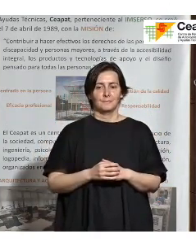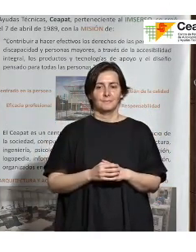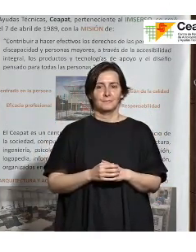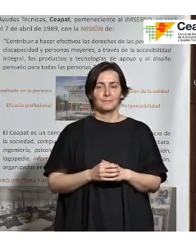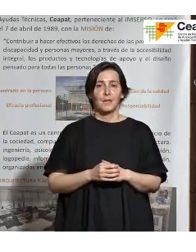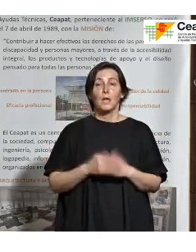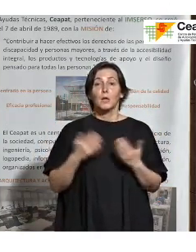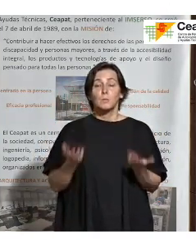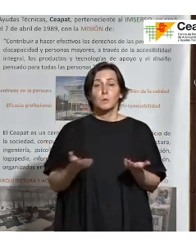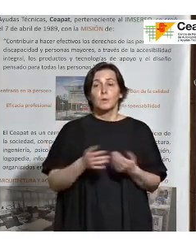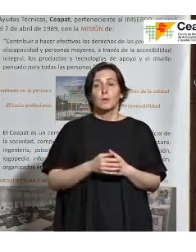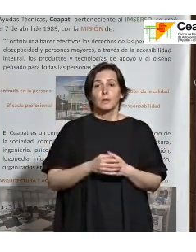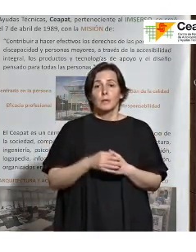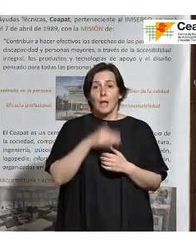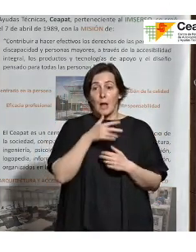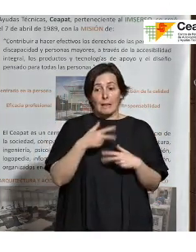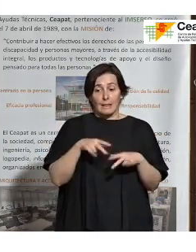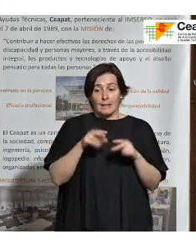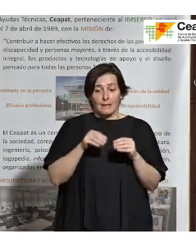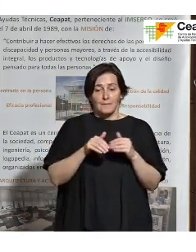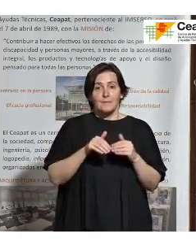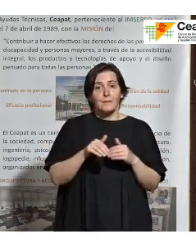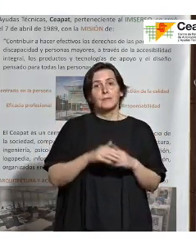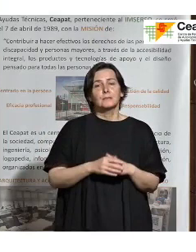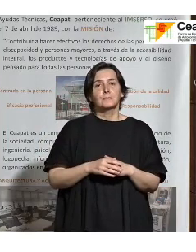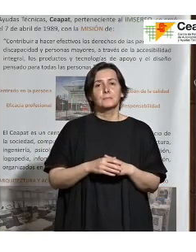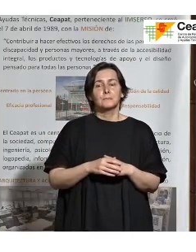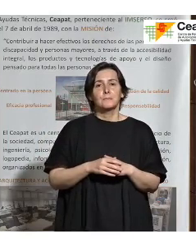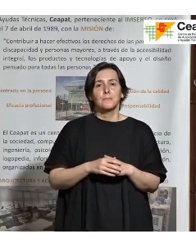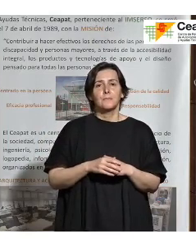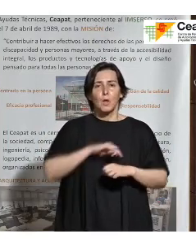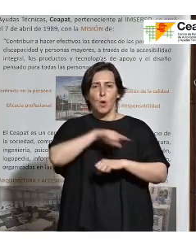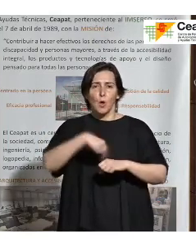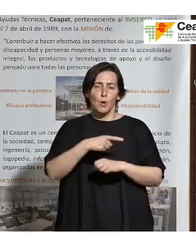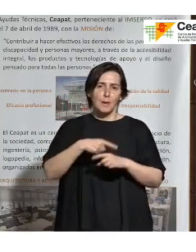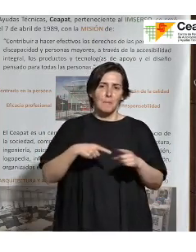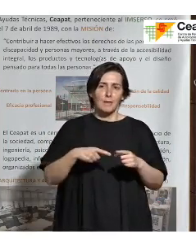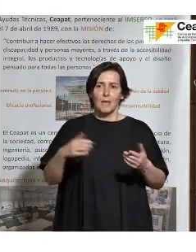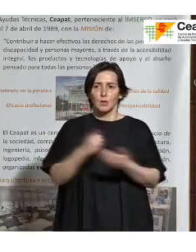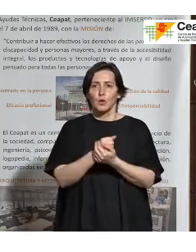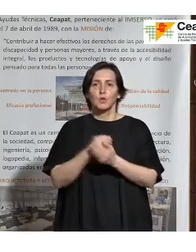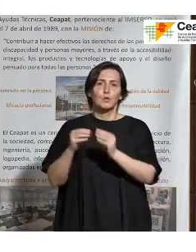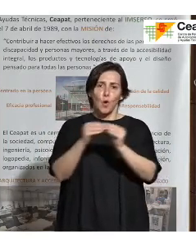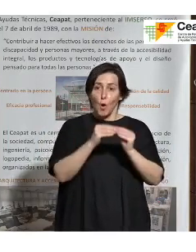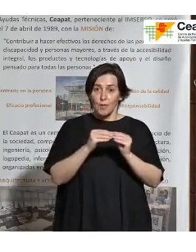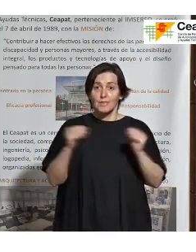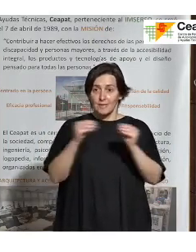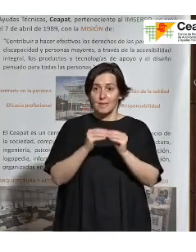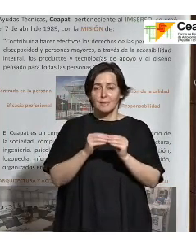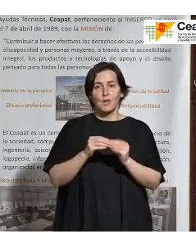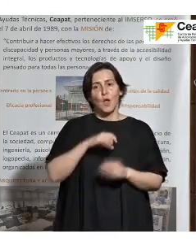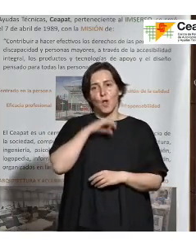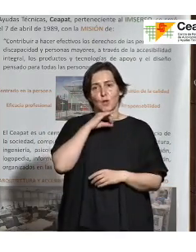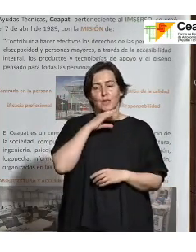bueno vamos a ir acabando y yo creo que en esta hora y media todos coincidiremos en que tenemos que estar